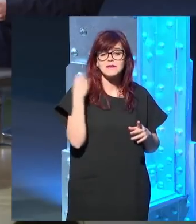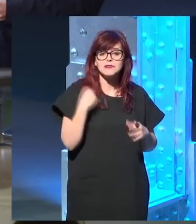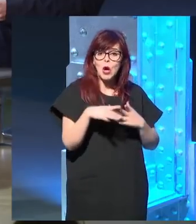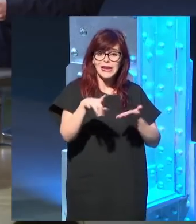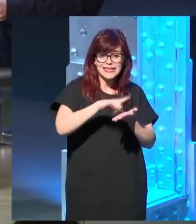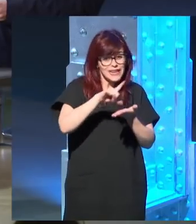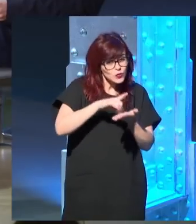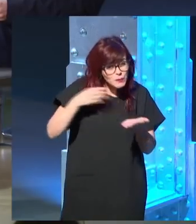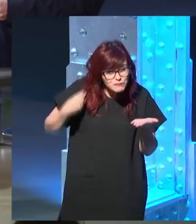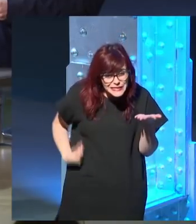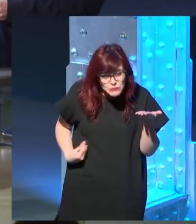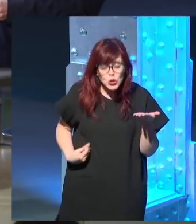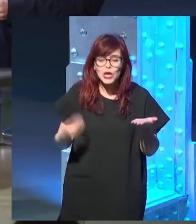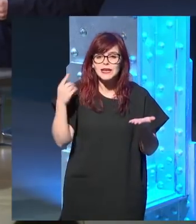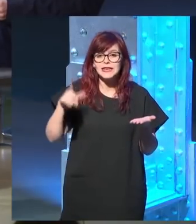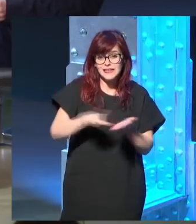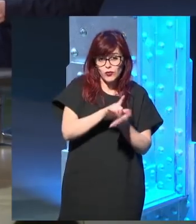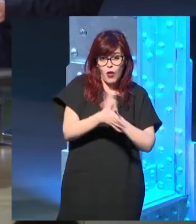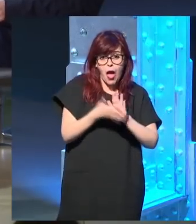metaliteratura, entonces.